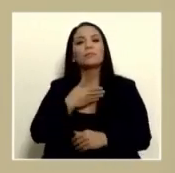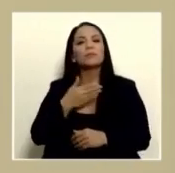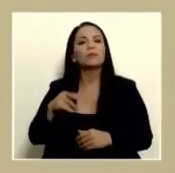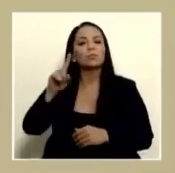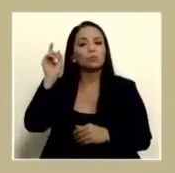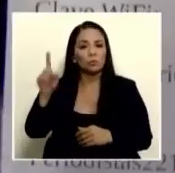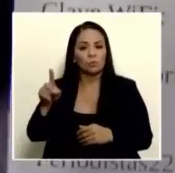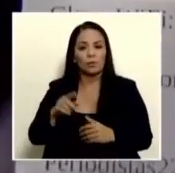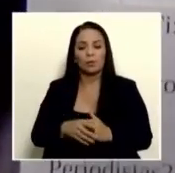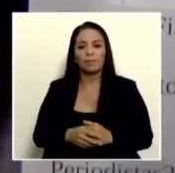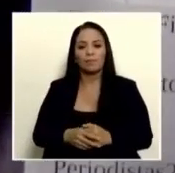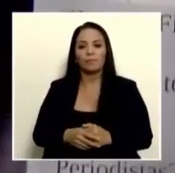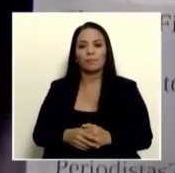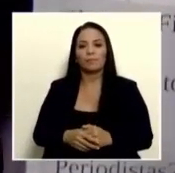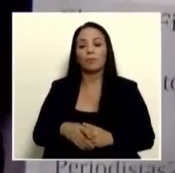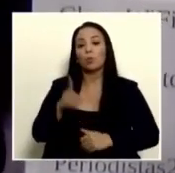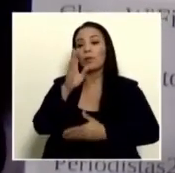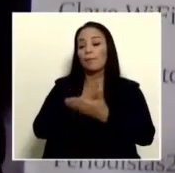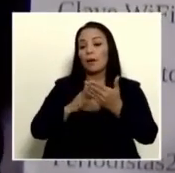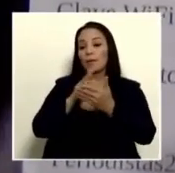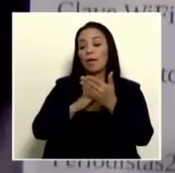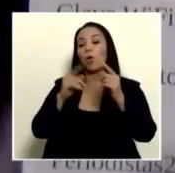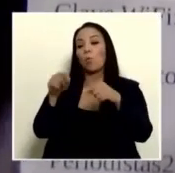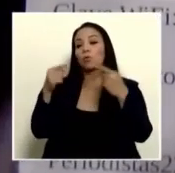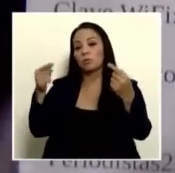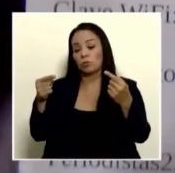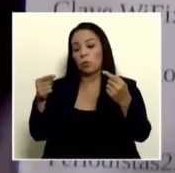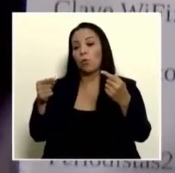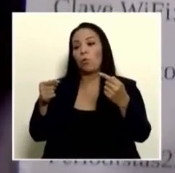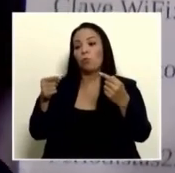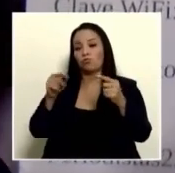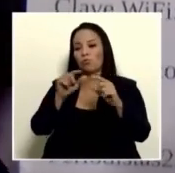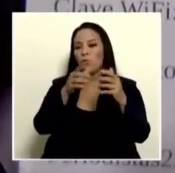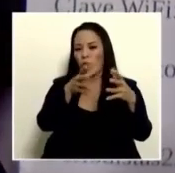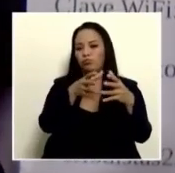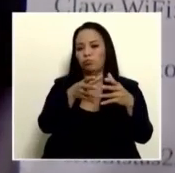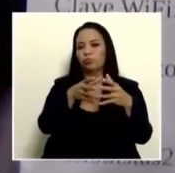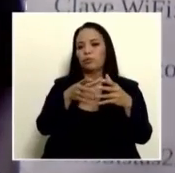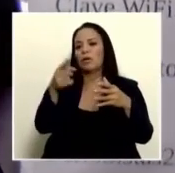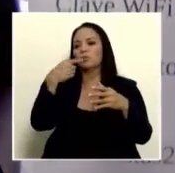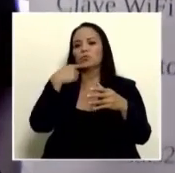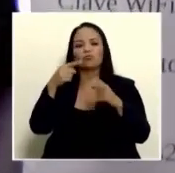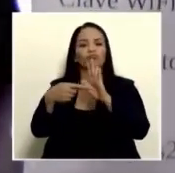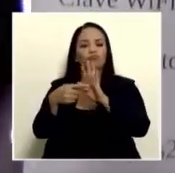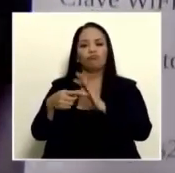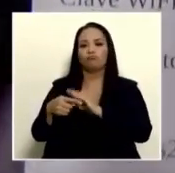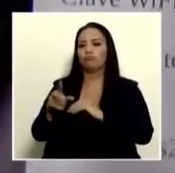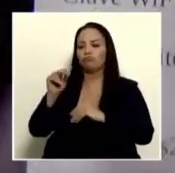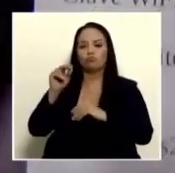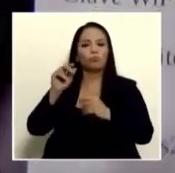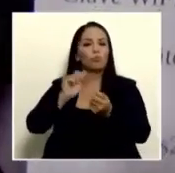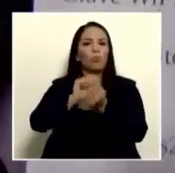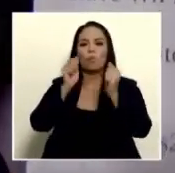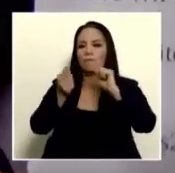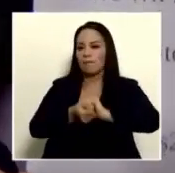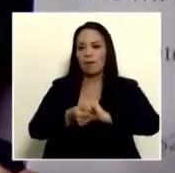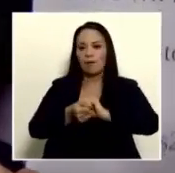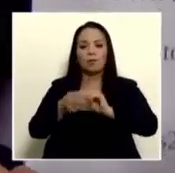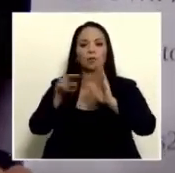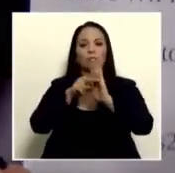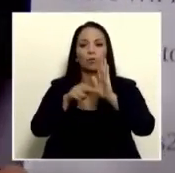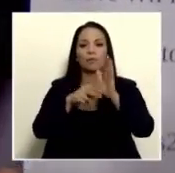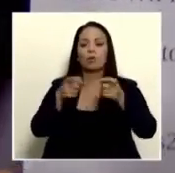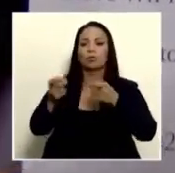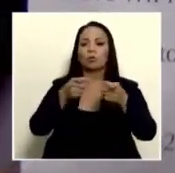consultarle porque una parte de la oposición ha mostrado su negativa a modificar las normas de